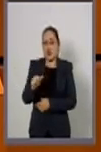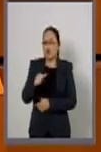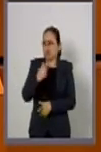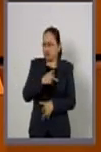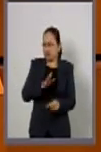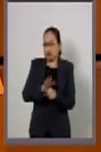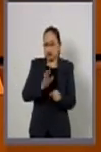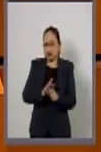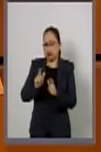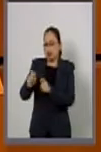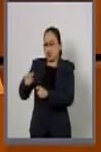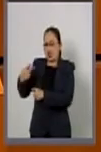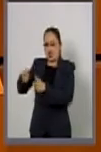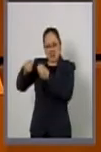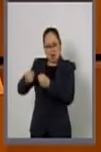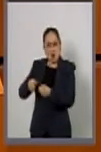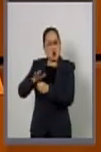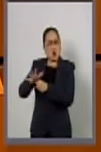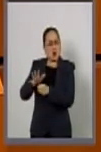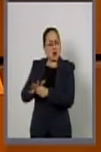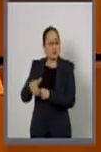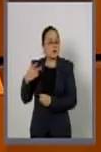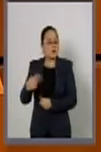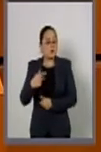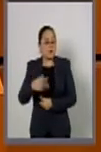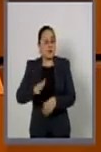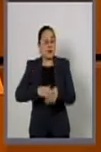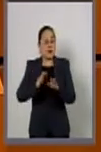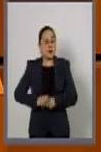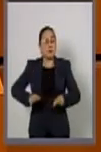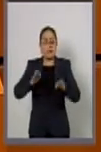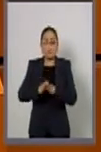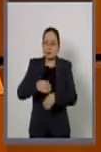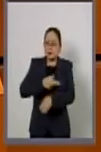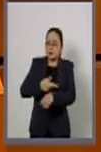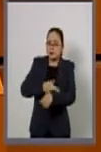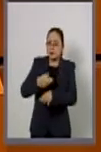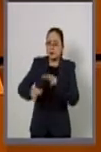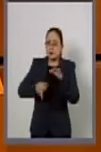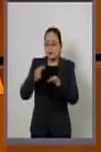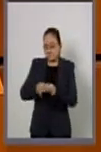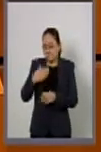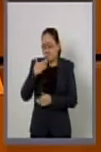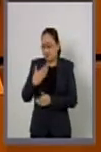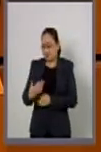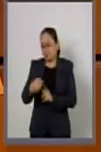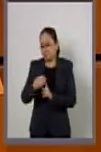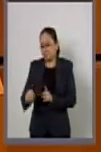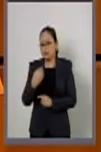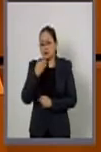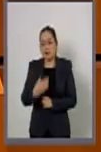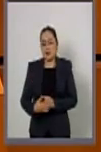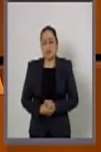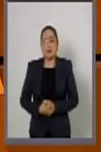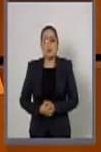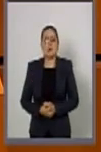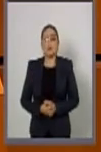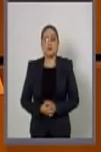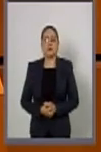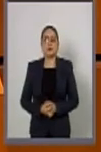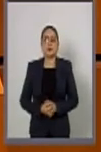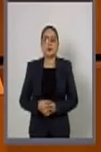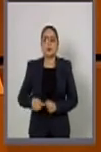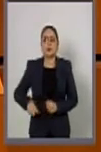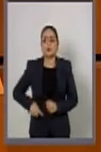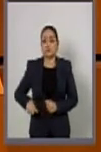Esto la convierte en una de las centrales más eficientes y productivas del sistema de generación. El Estado